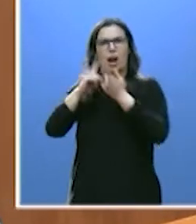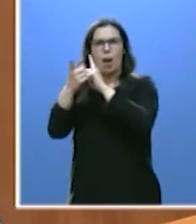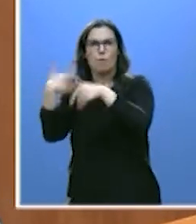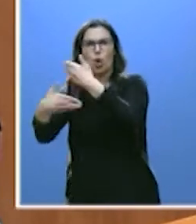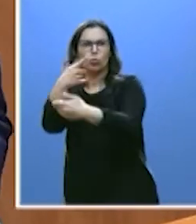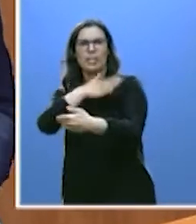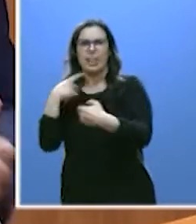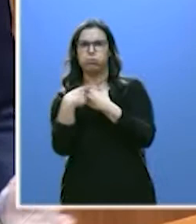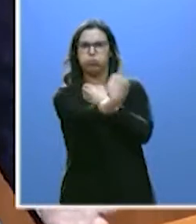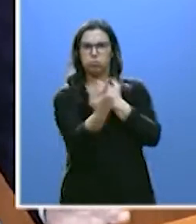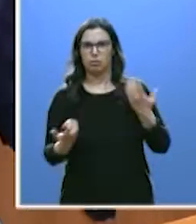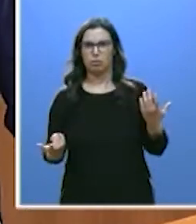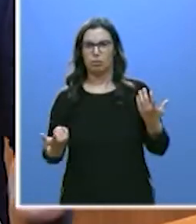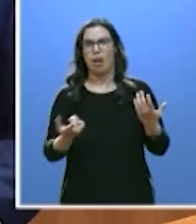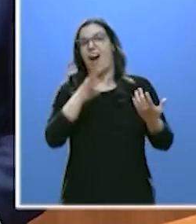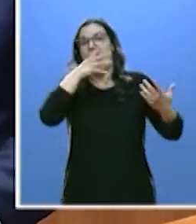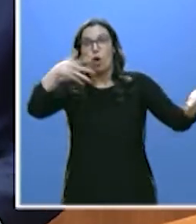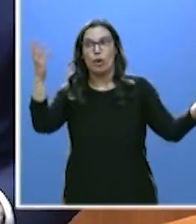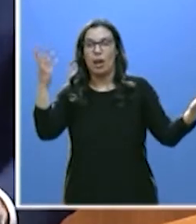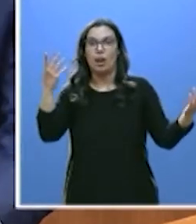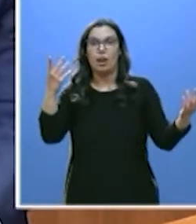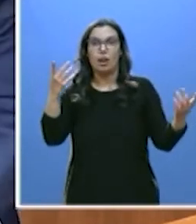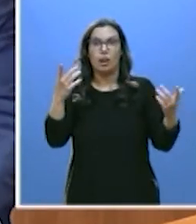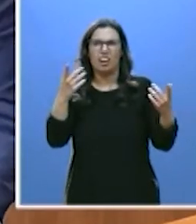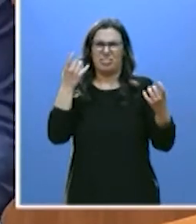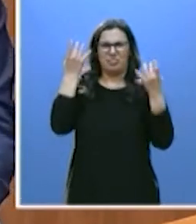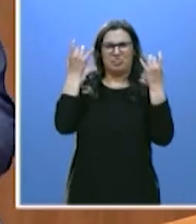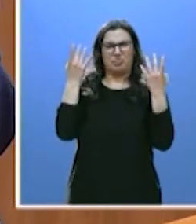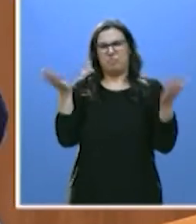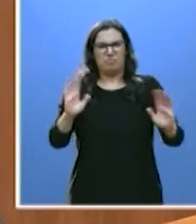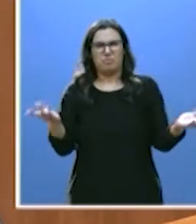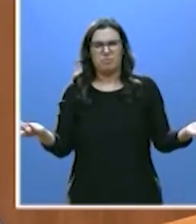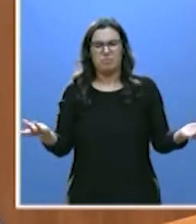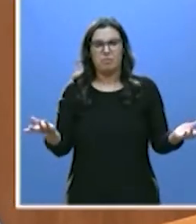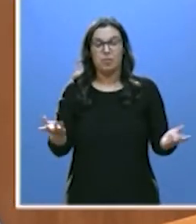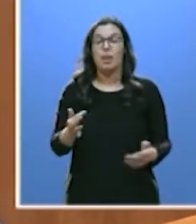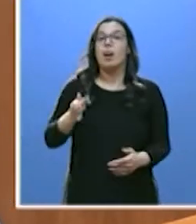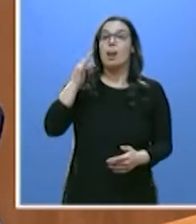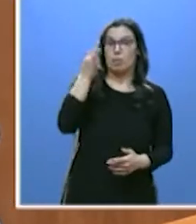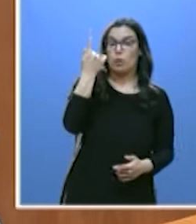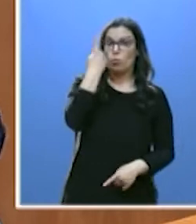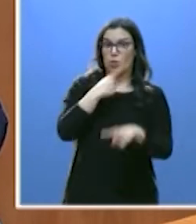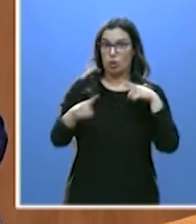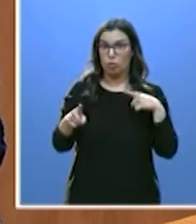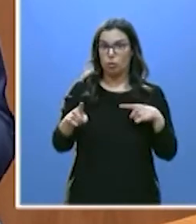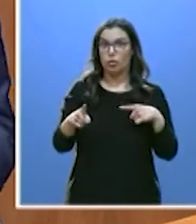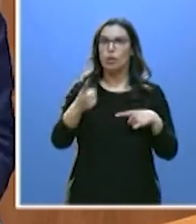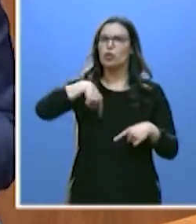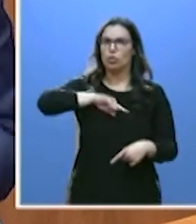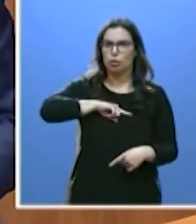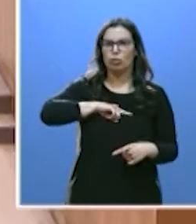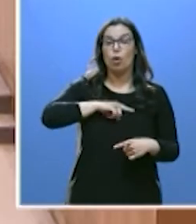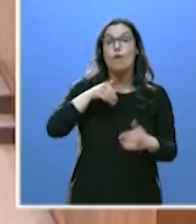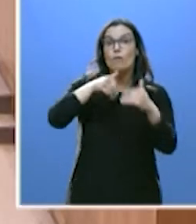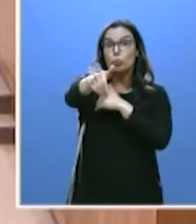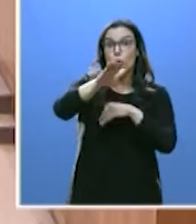margen del cambio. No nos venga ahora con milongas. Y además le voy a decir una cosa. Vamos a liderar el proyecto de futuro